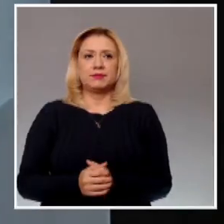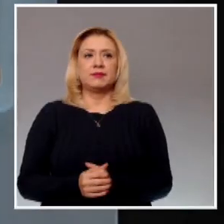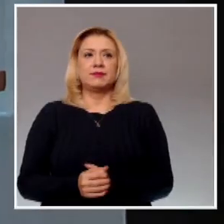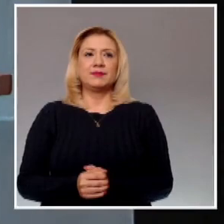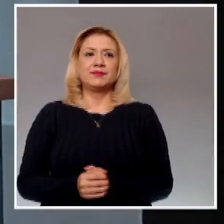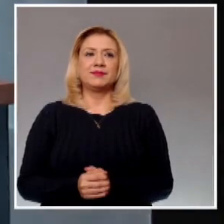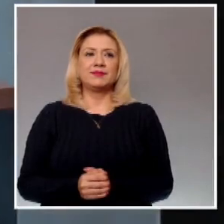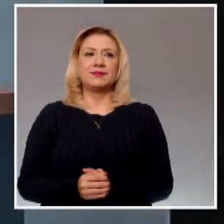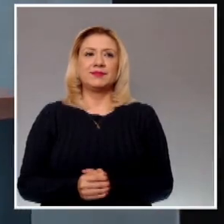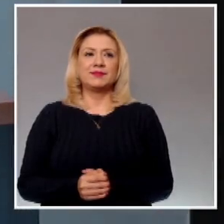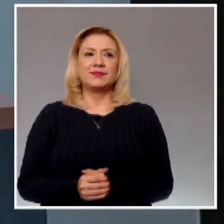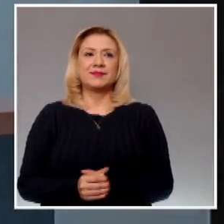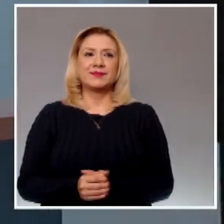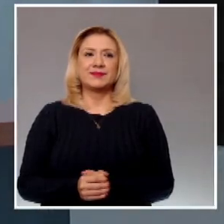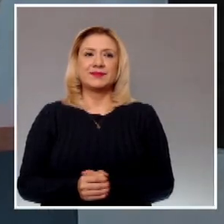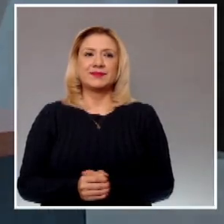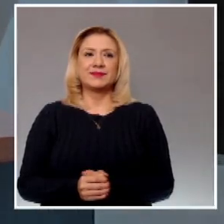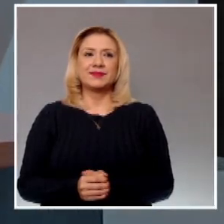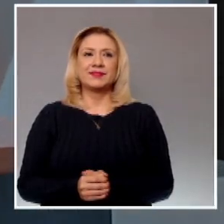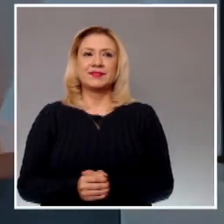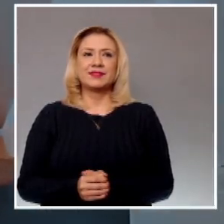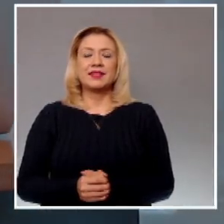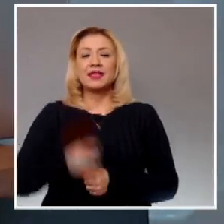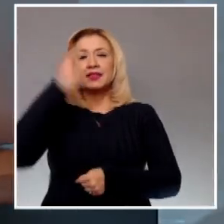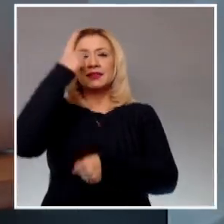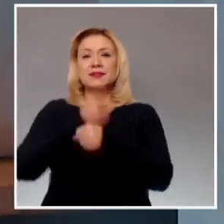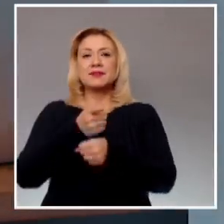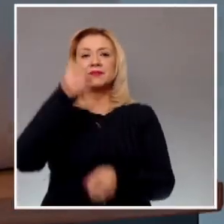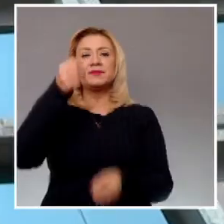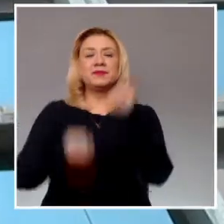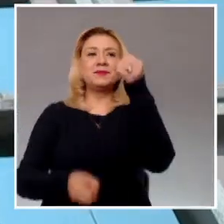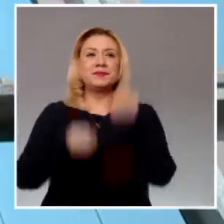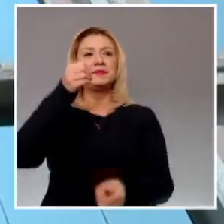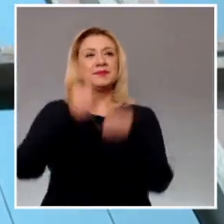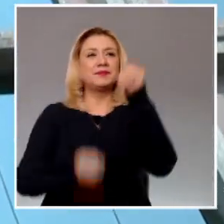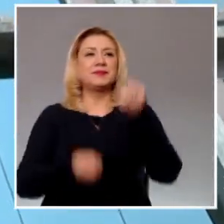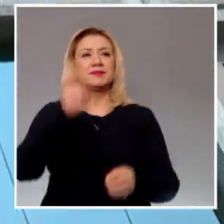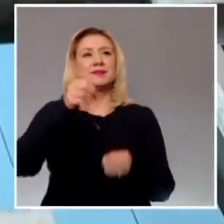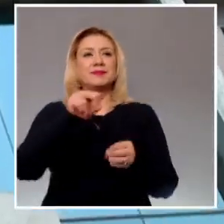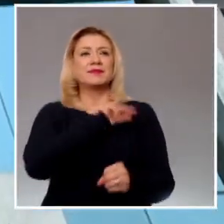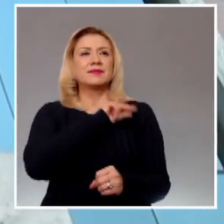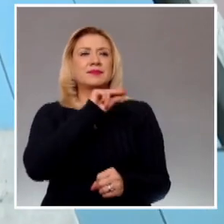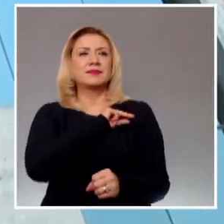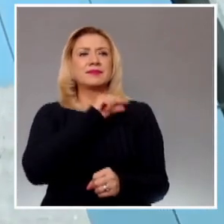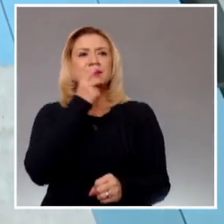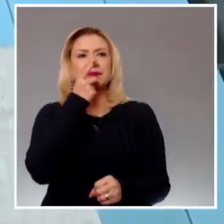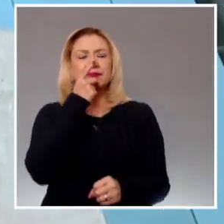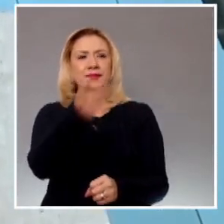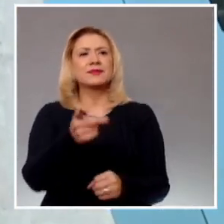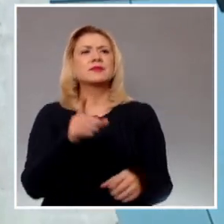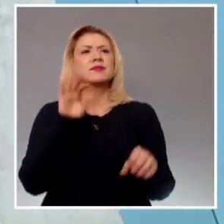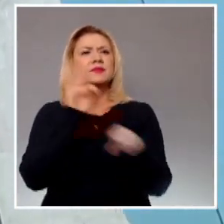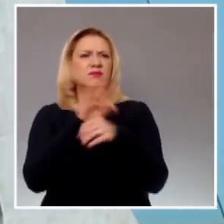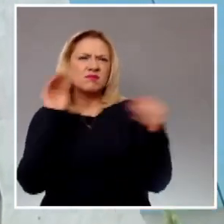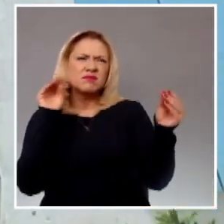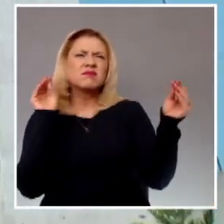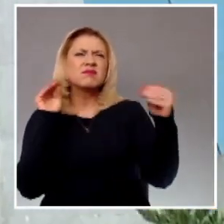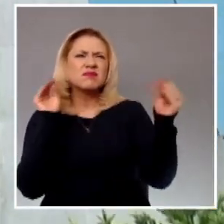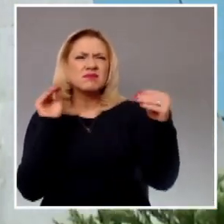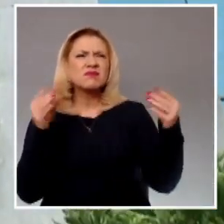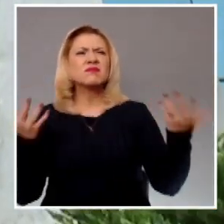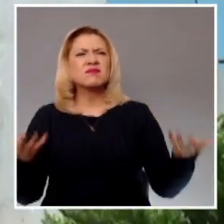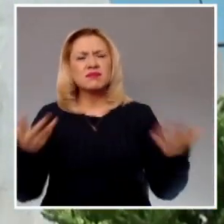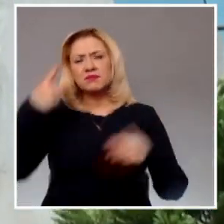El primer tribunal colegiado del vigésimo cuarto circuito estableció que procede el juicio de amparo directo respecto de la sentencia